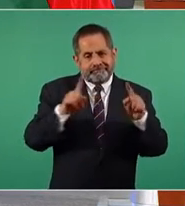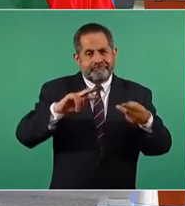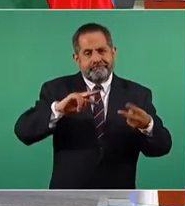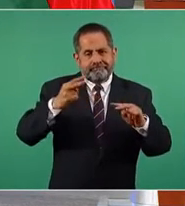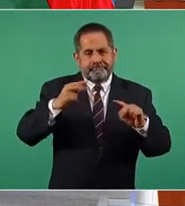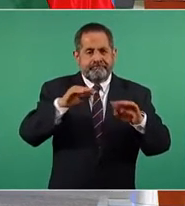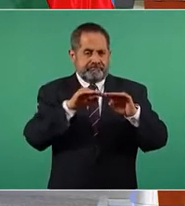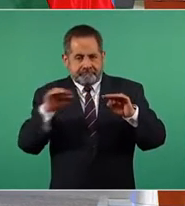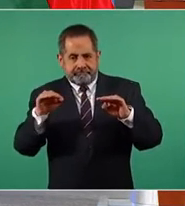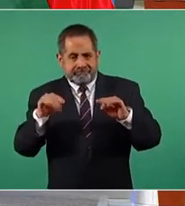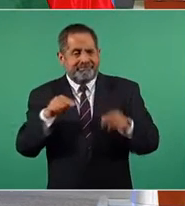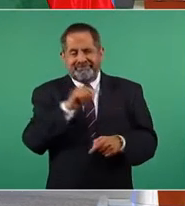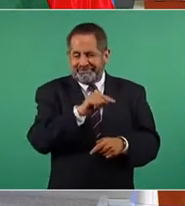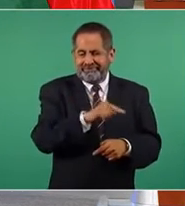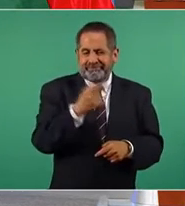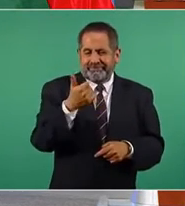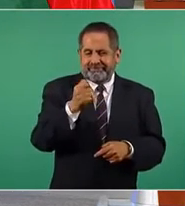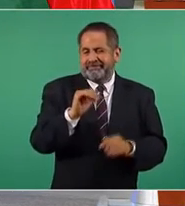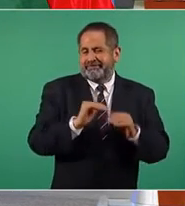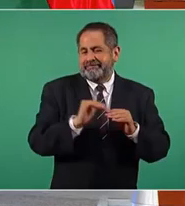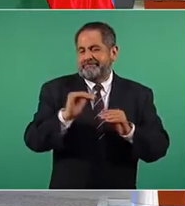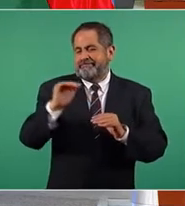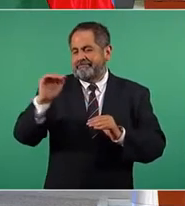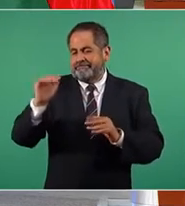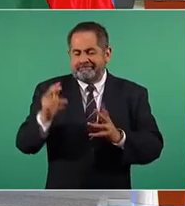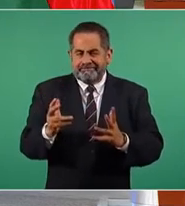distinto, no han habido gasolinazos.